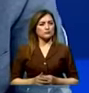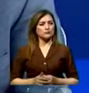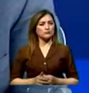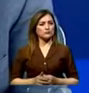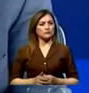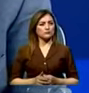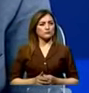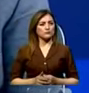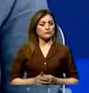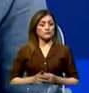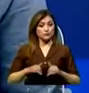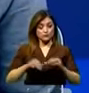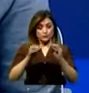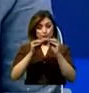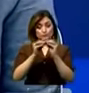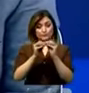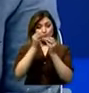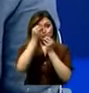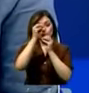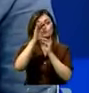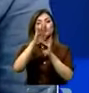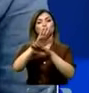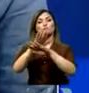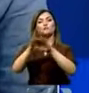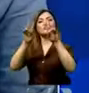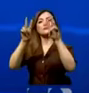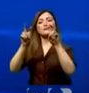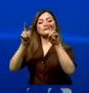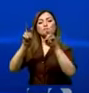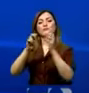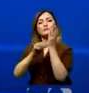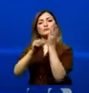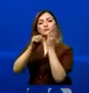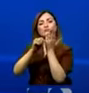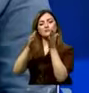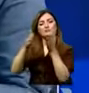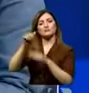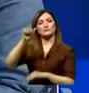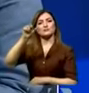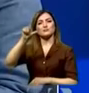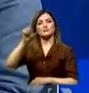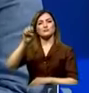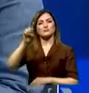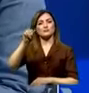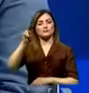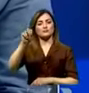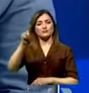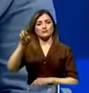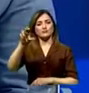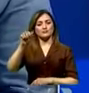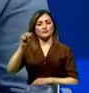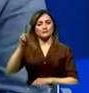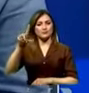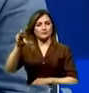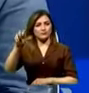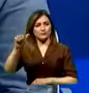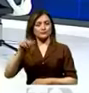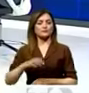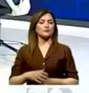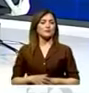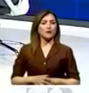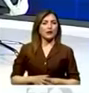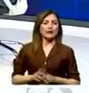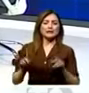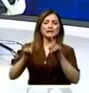Venimos con la ministra Alexandra Vela. Yo solo quiero precisar el tema de las amnistías, ministra, porque no me quedó claro. ¿Alguien tiene que patrocinar el pedido de